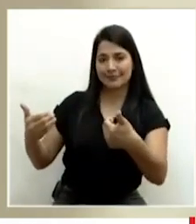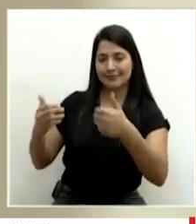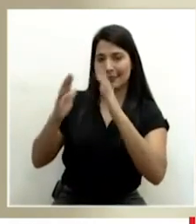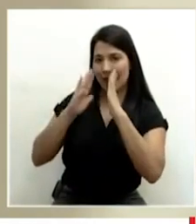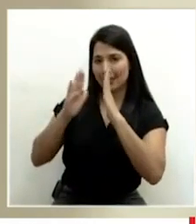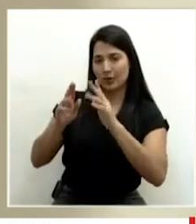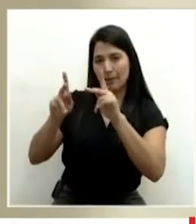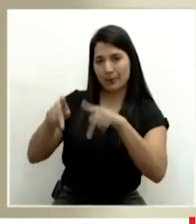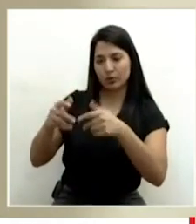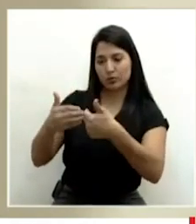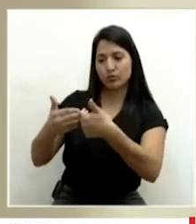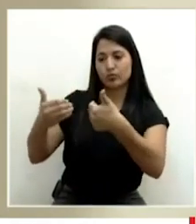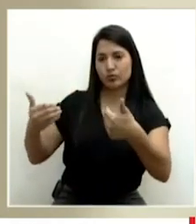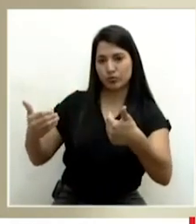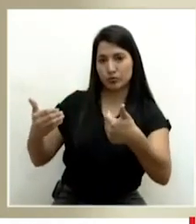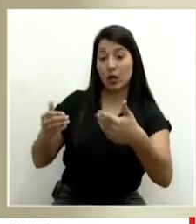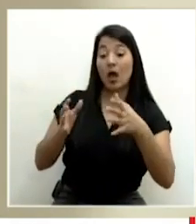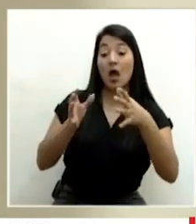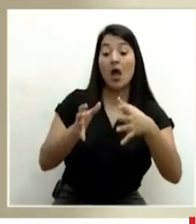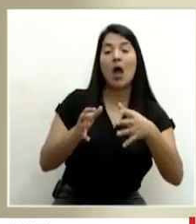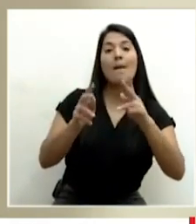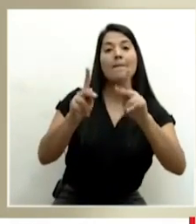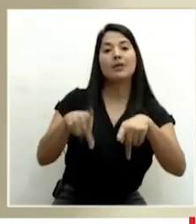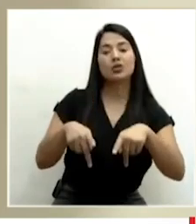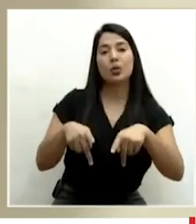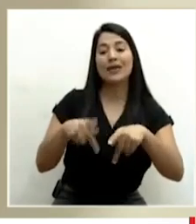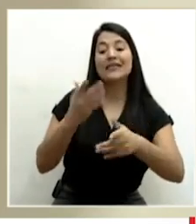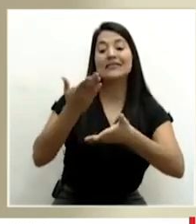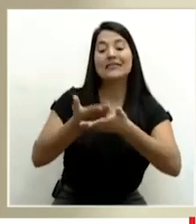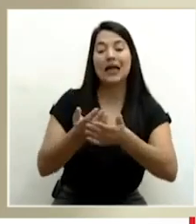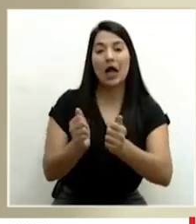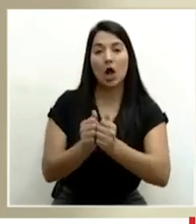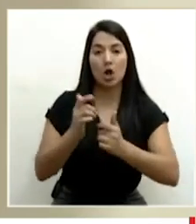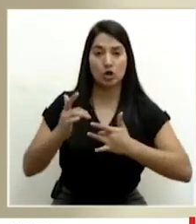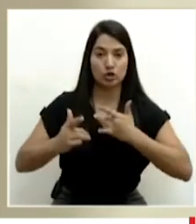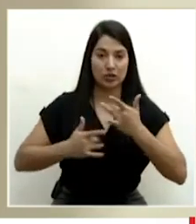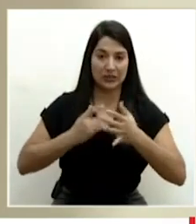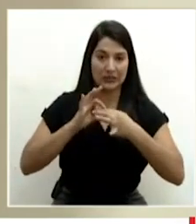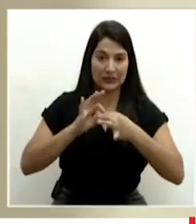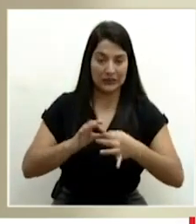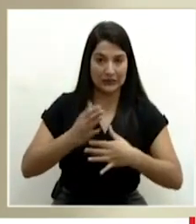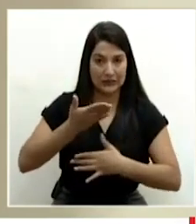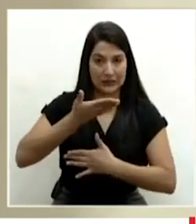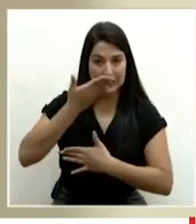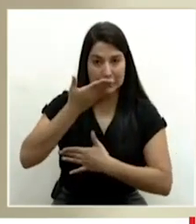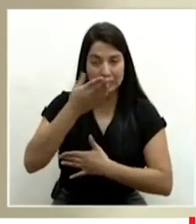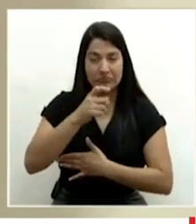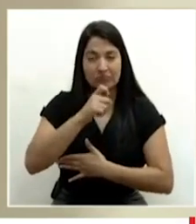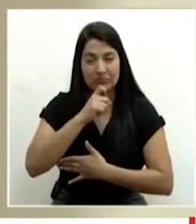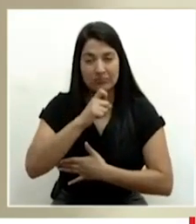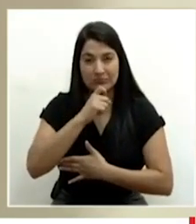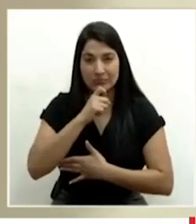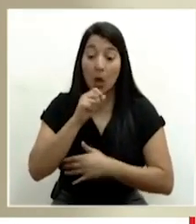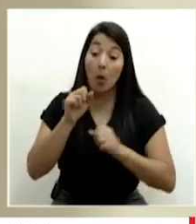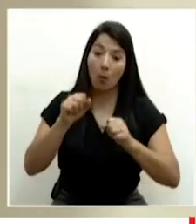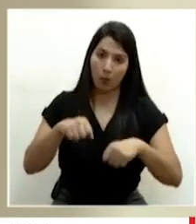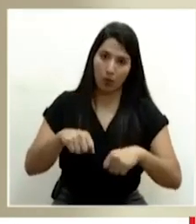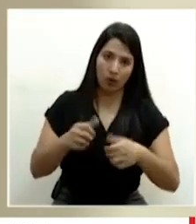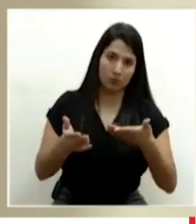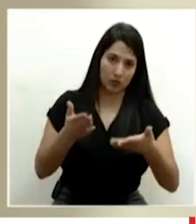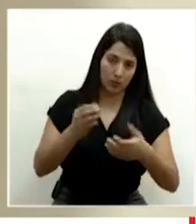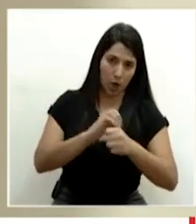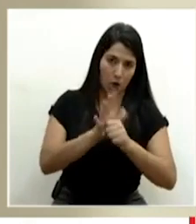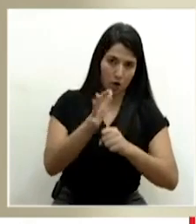personas que están llegando con síntomas respiratorios que podrían ser COVID-19